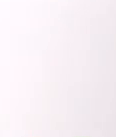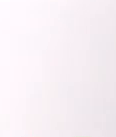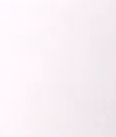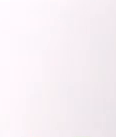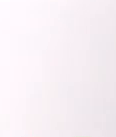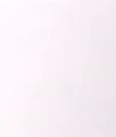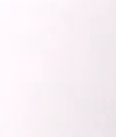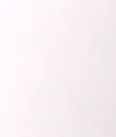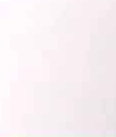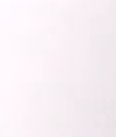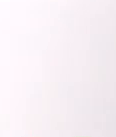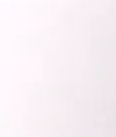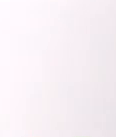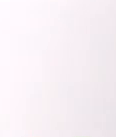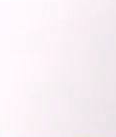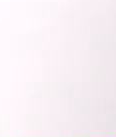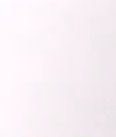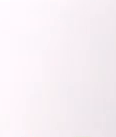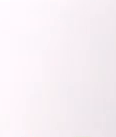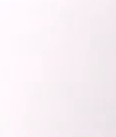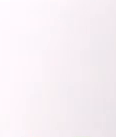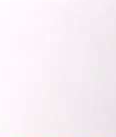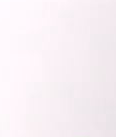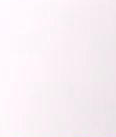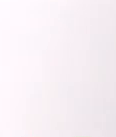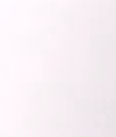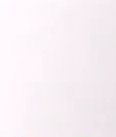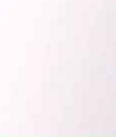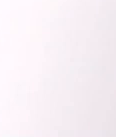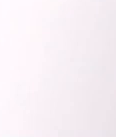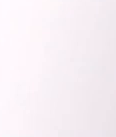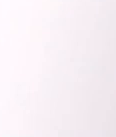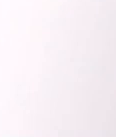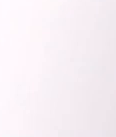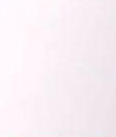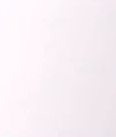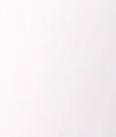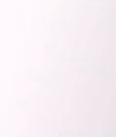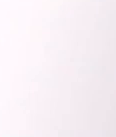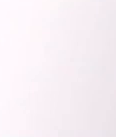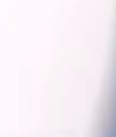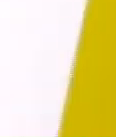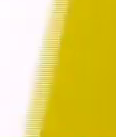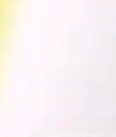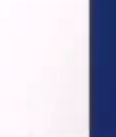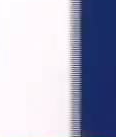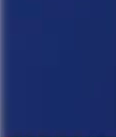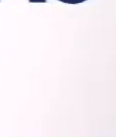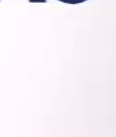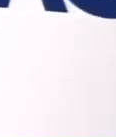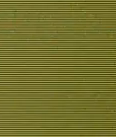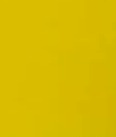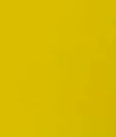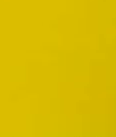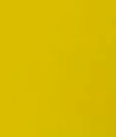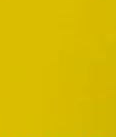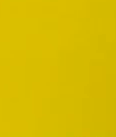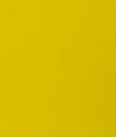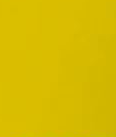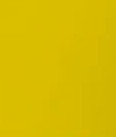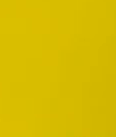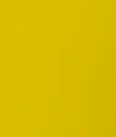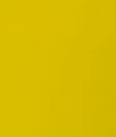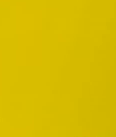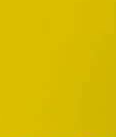Las vacunas para la prevención del COVID-19 utilizan distintas técnicas ya probadas en otras anteriores seguras y efectivas,